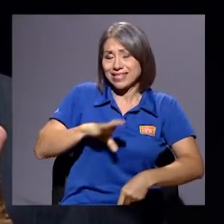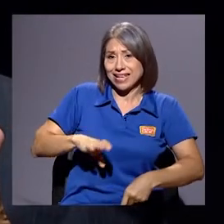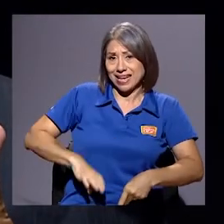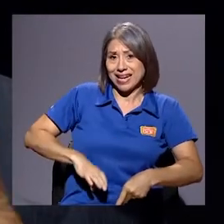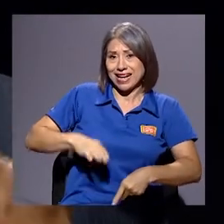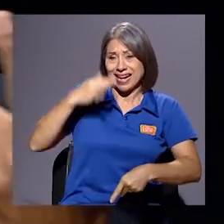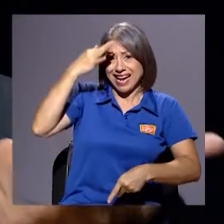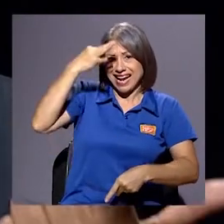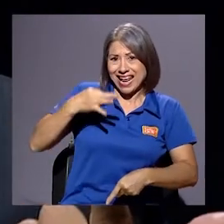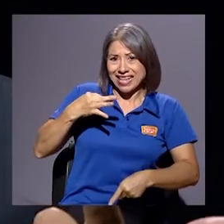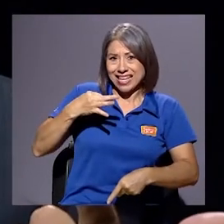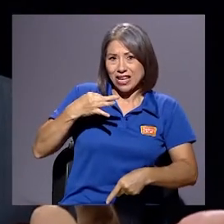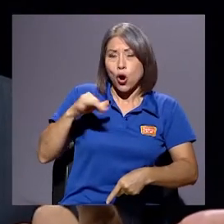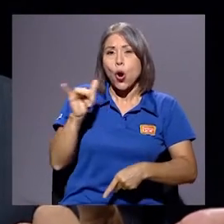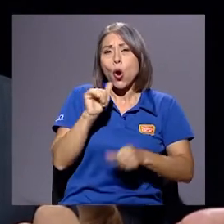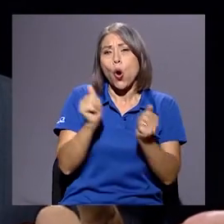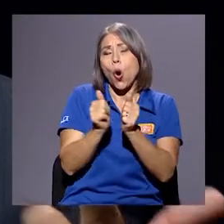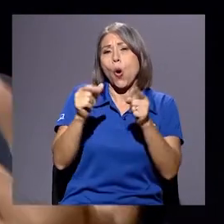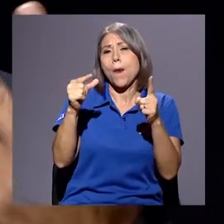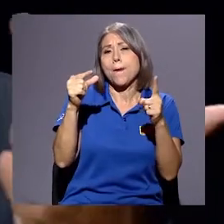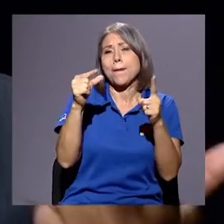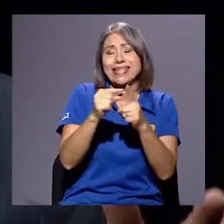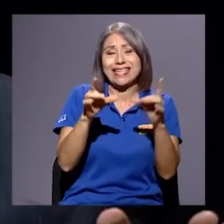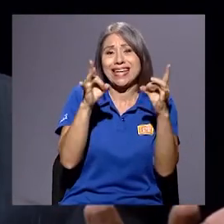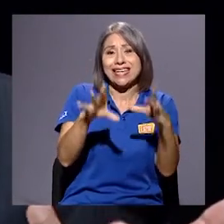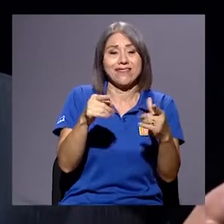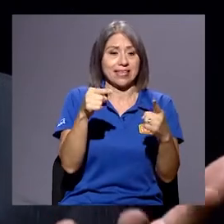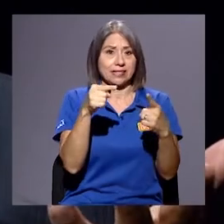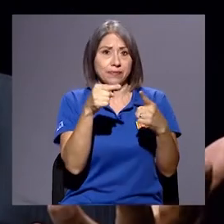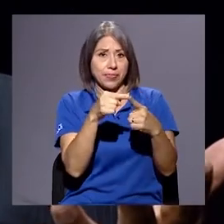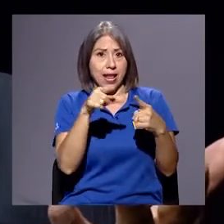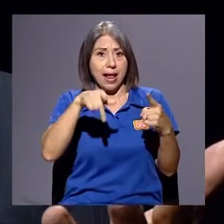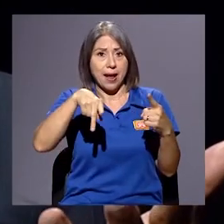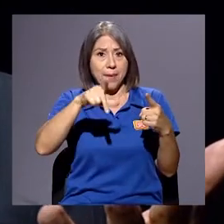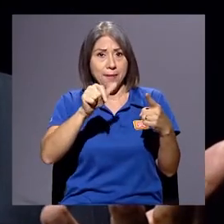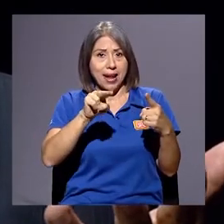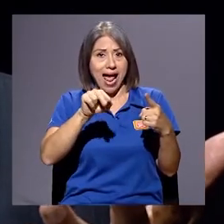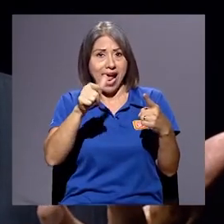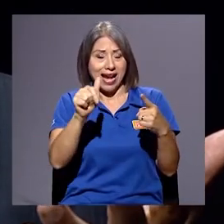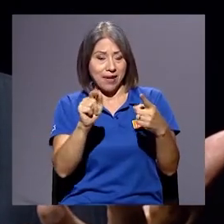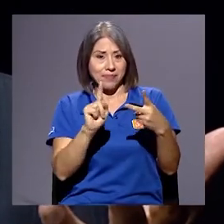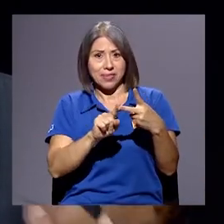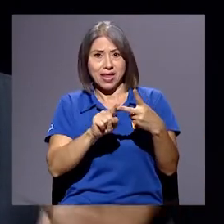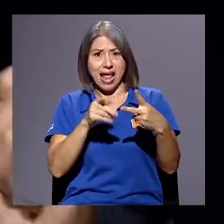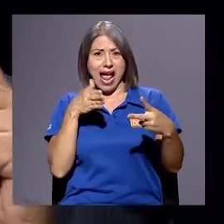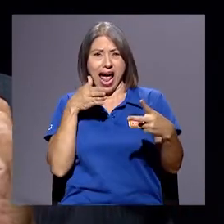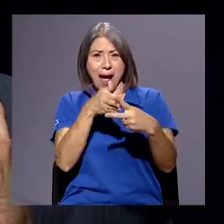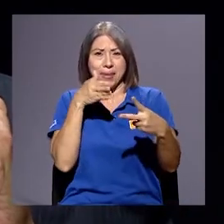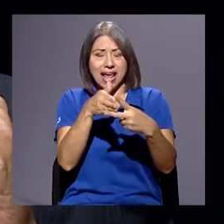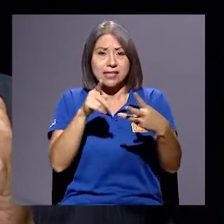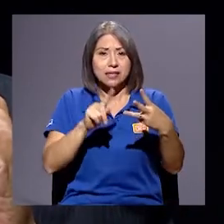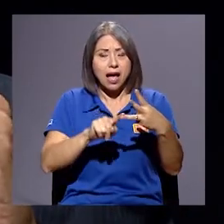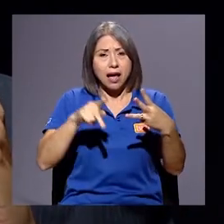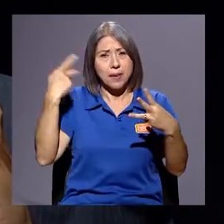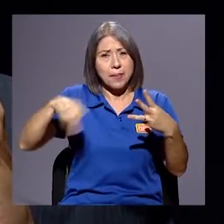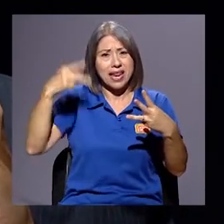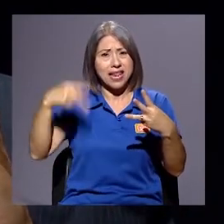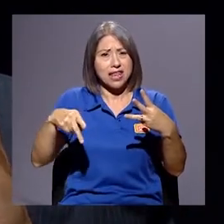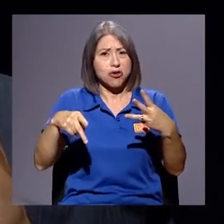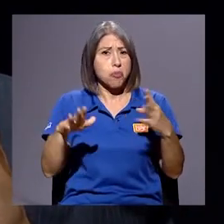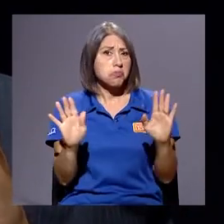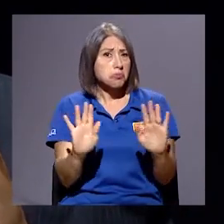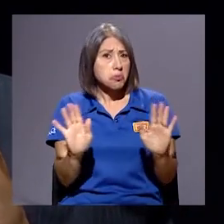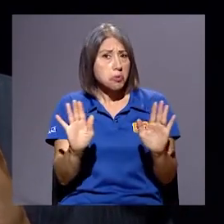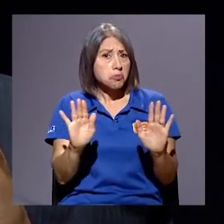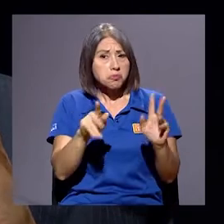plaga, amenaza, peligro. No, son ciudadanos costarricenses que tienen creencias